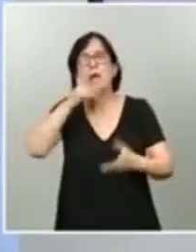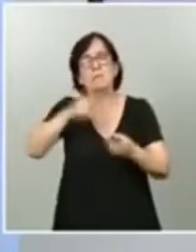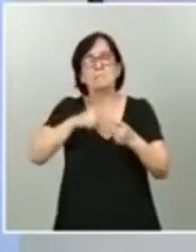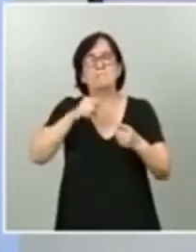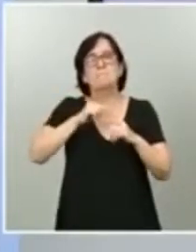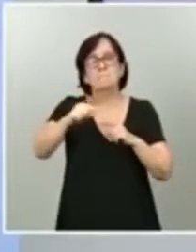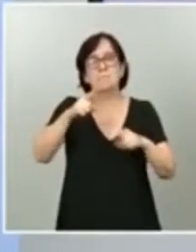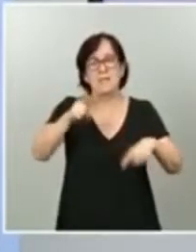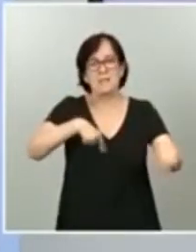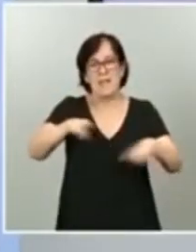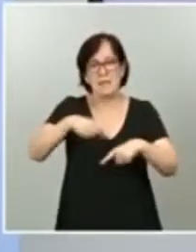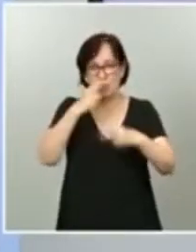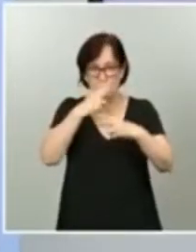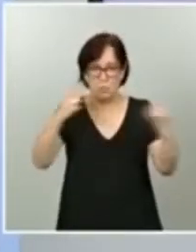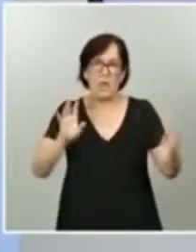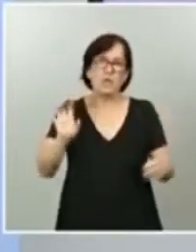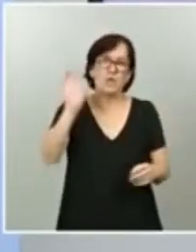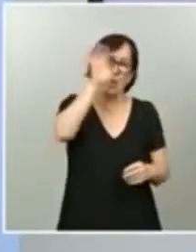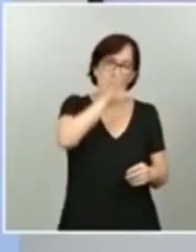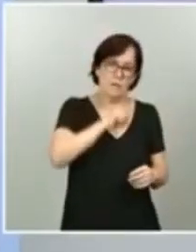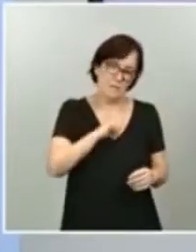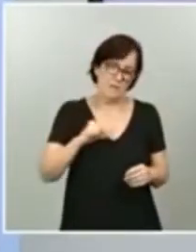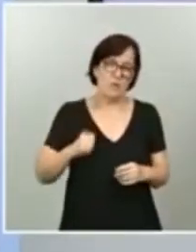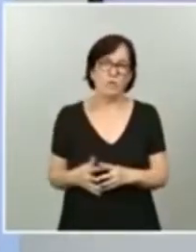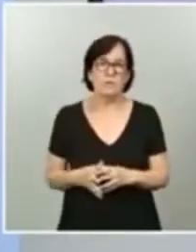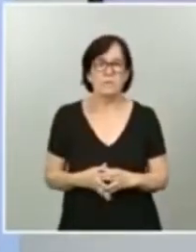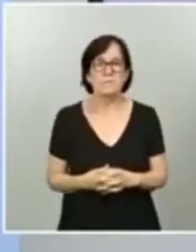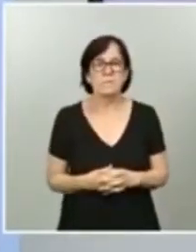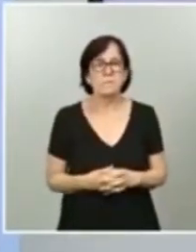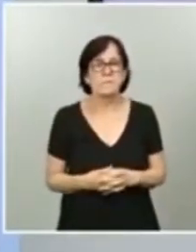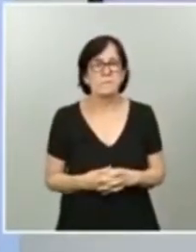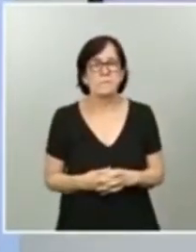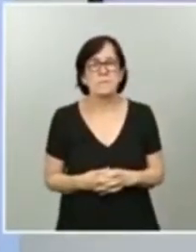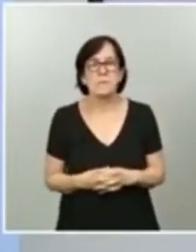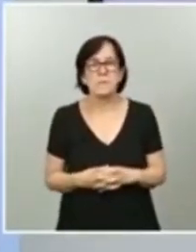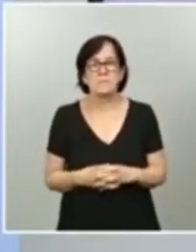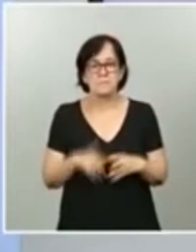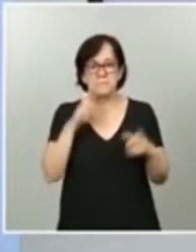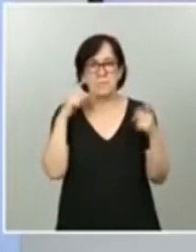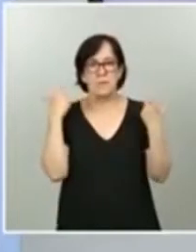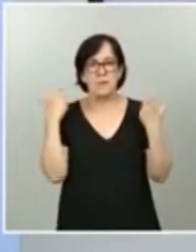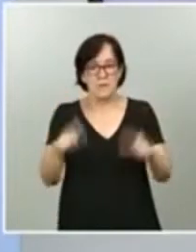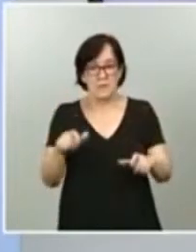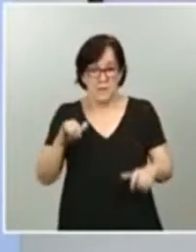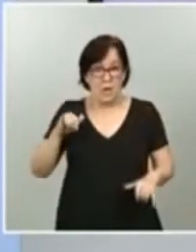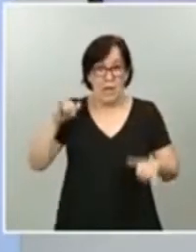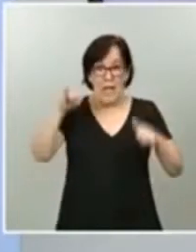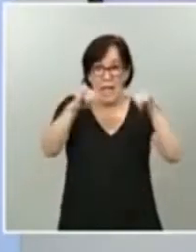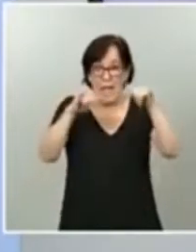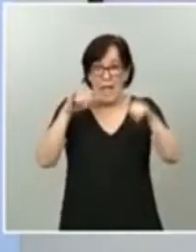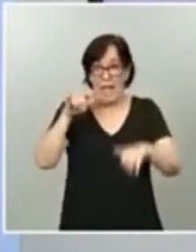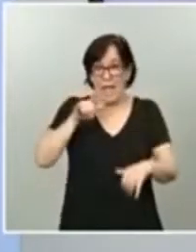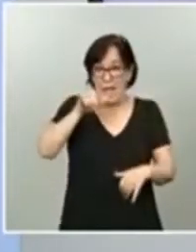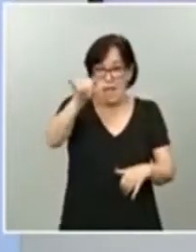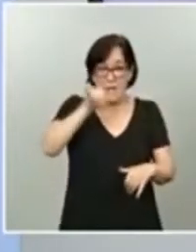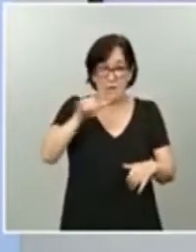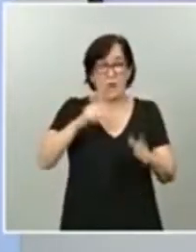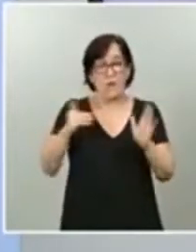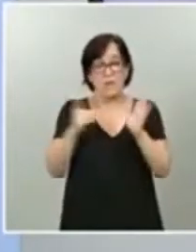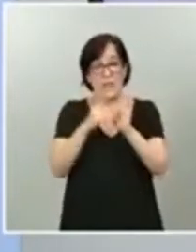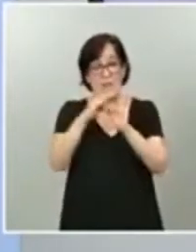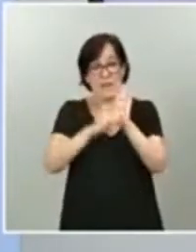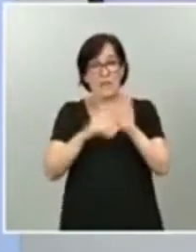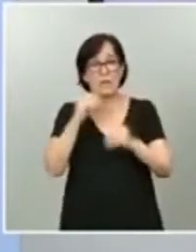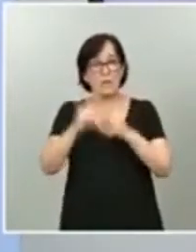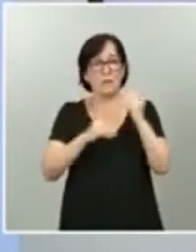comunidades autónomas. En lo que se refiere al sector aéreo, este decreto establece la